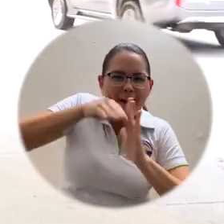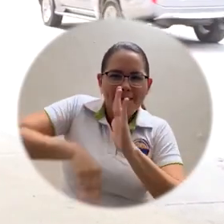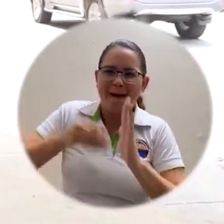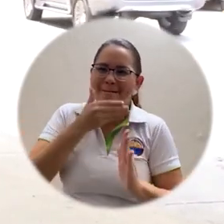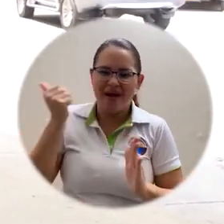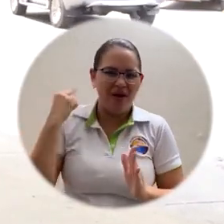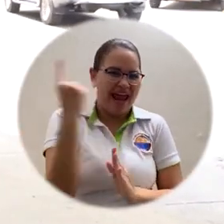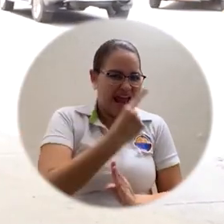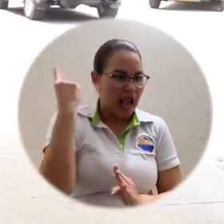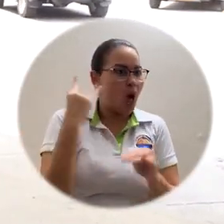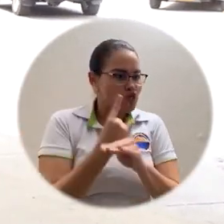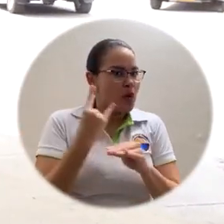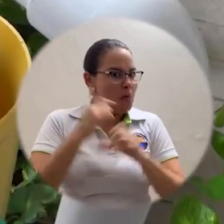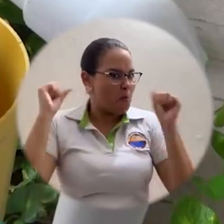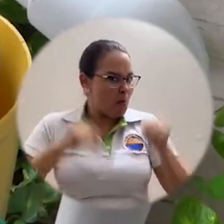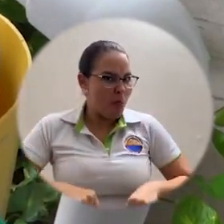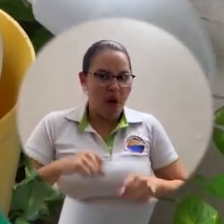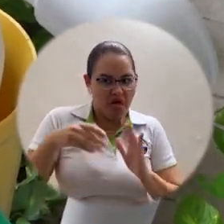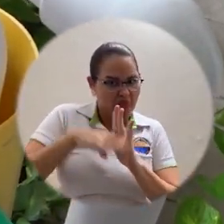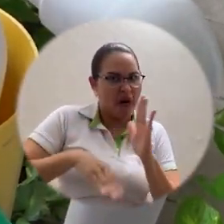asequible a todas las personas.